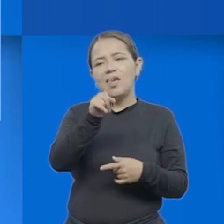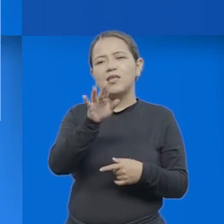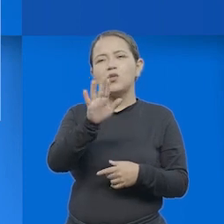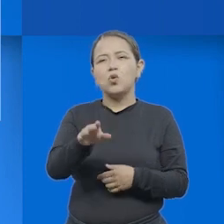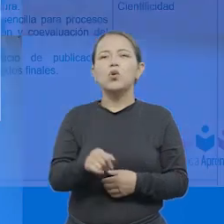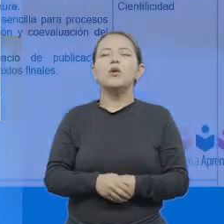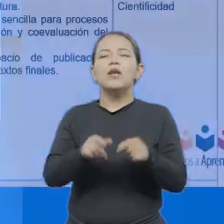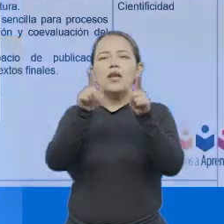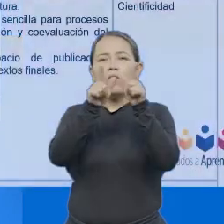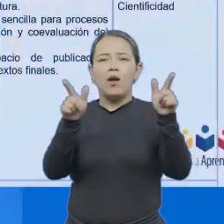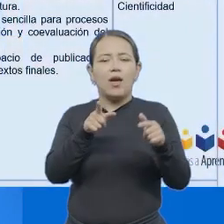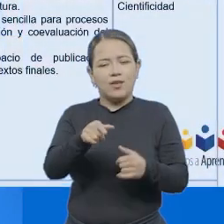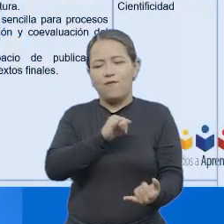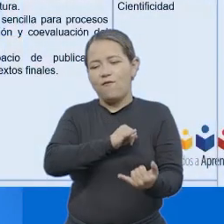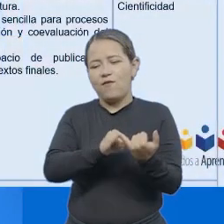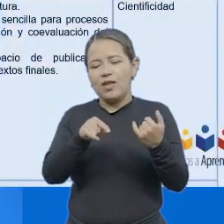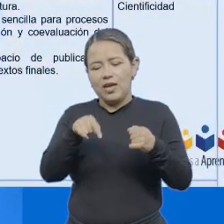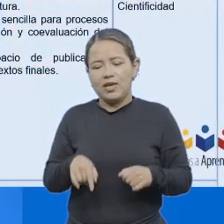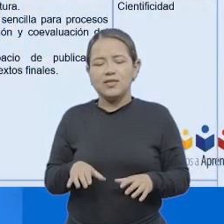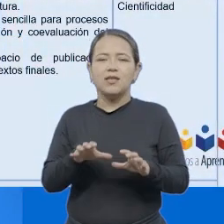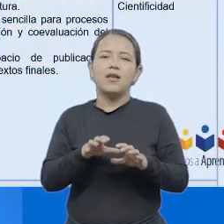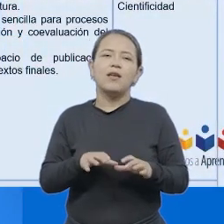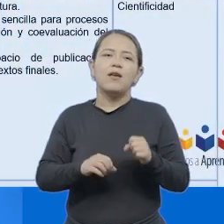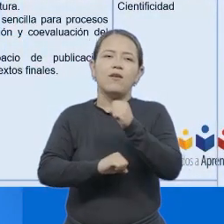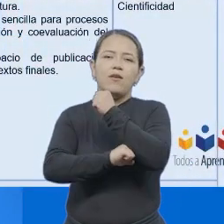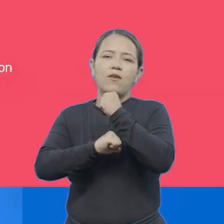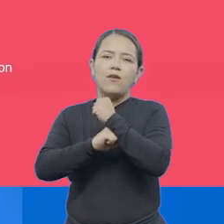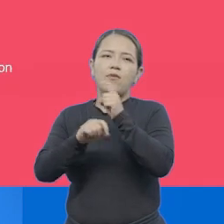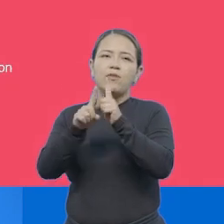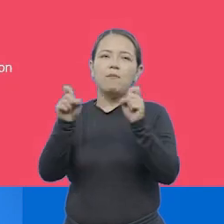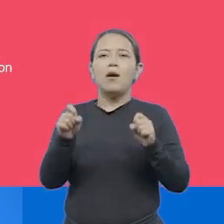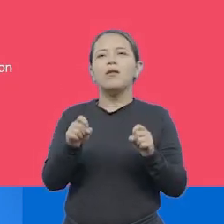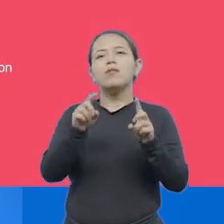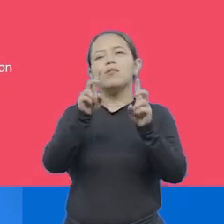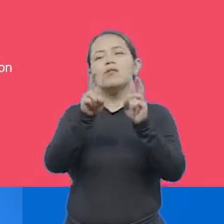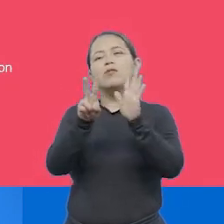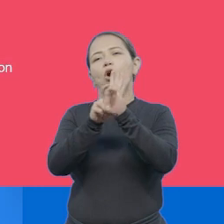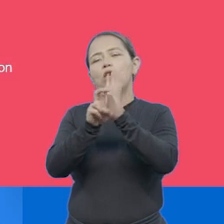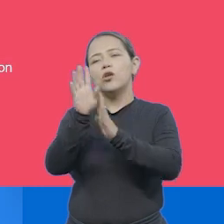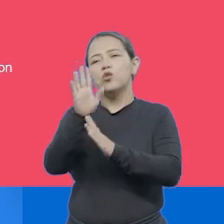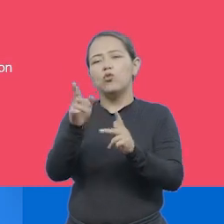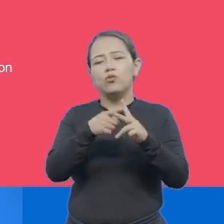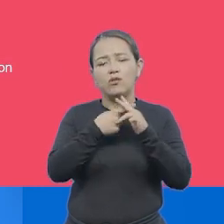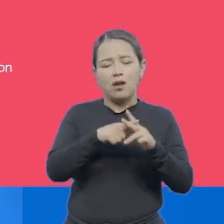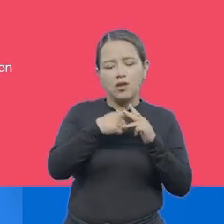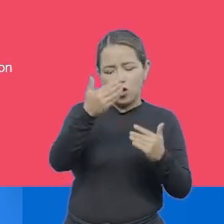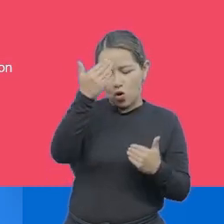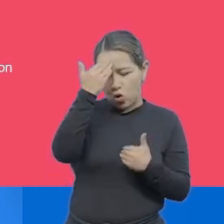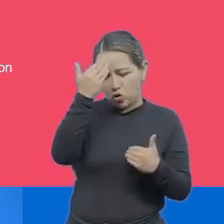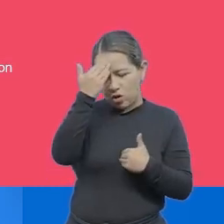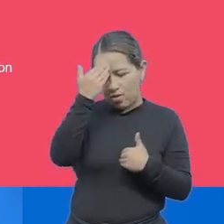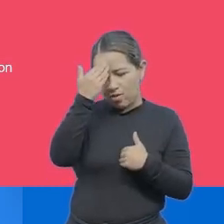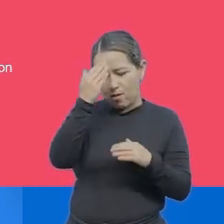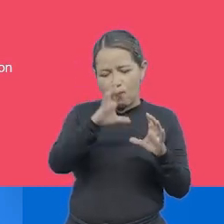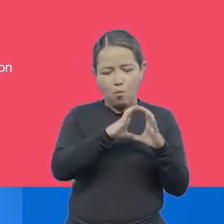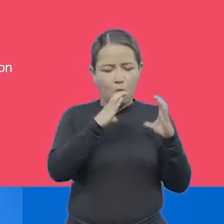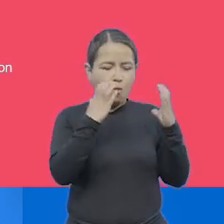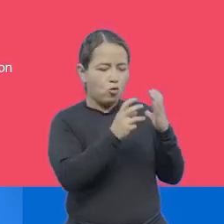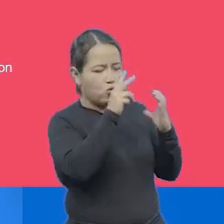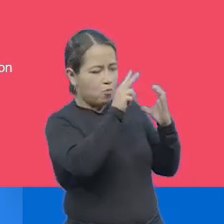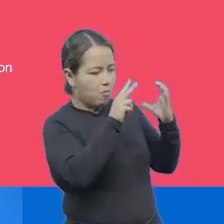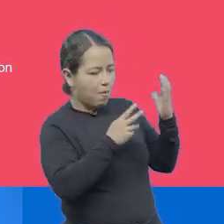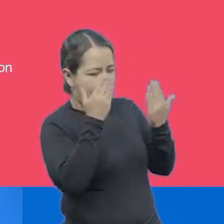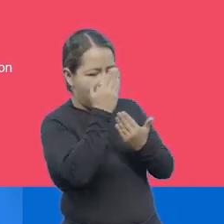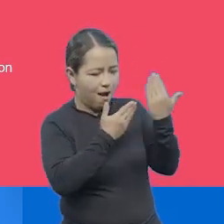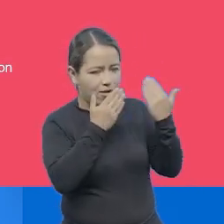STS del lenguaje. Bueno, y así termina la fundamentación teórica de este taller titulado, El escritor consciente lee el